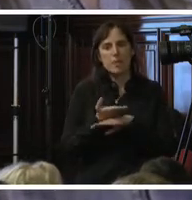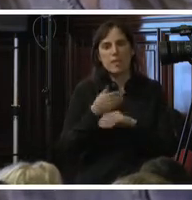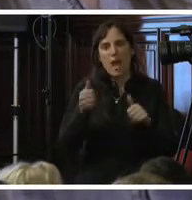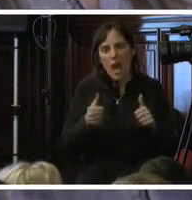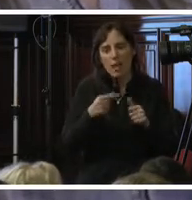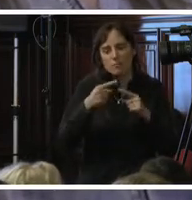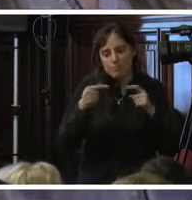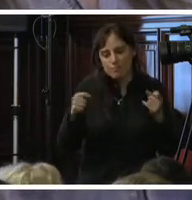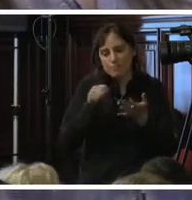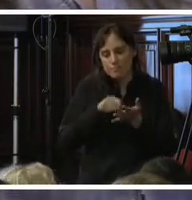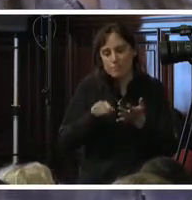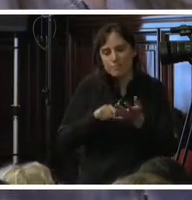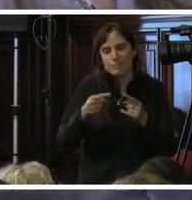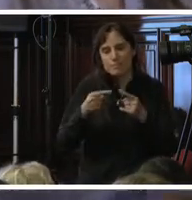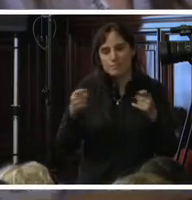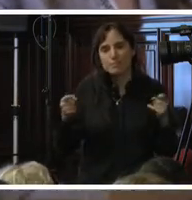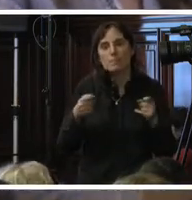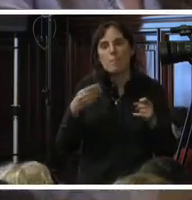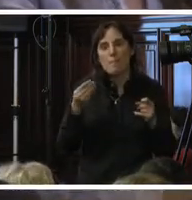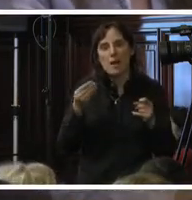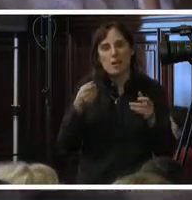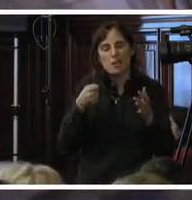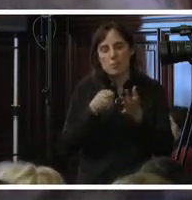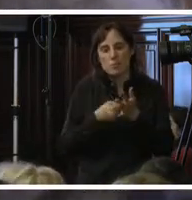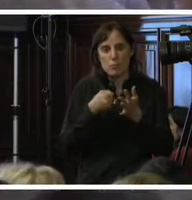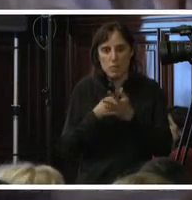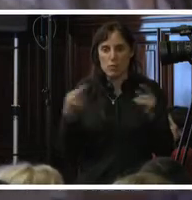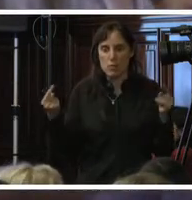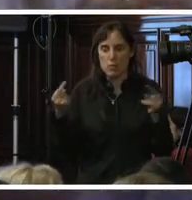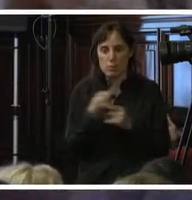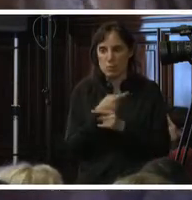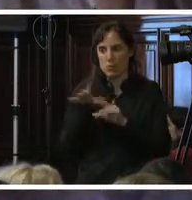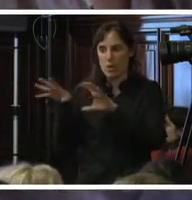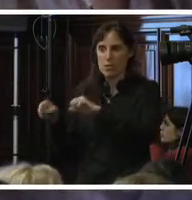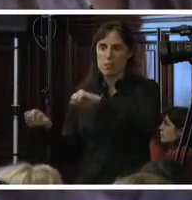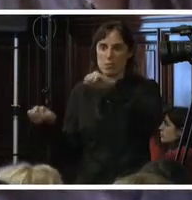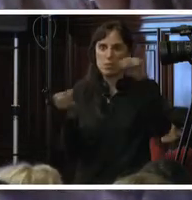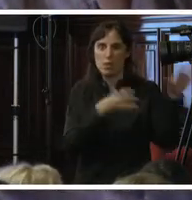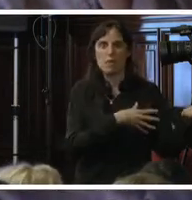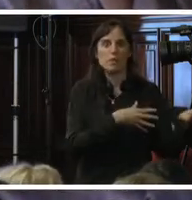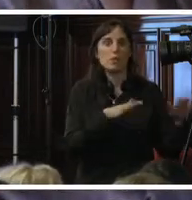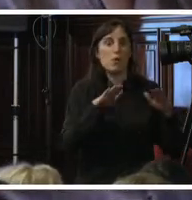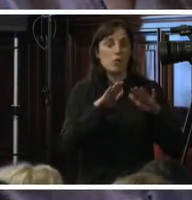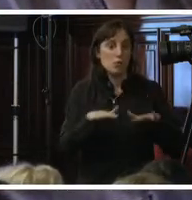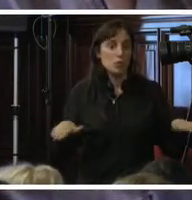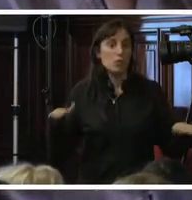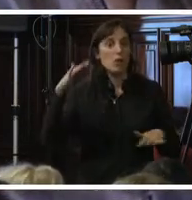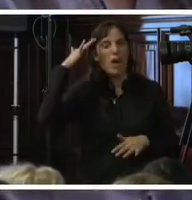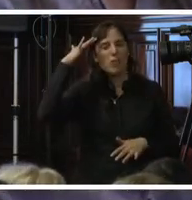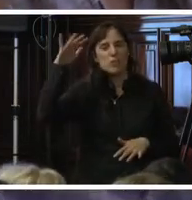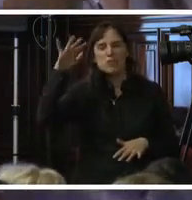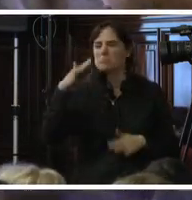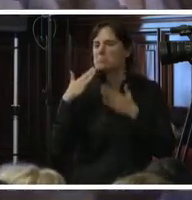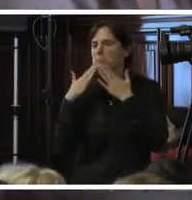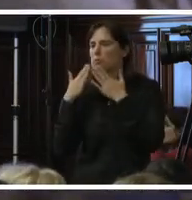cooperan fuertemente en la lucha contra la trata, particularmente de niños y niñas y adolescentes. Quería saber si